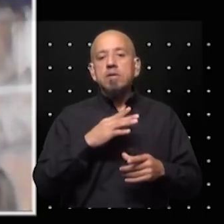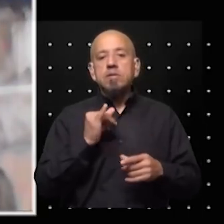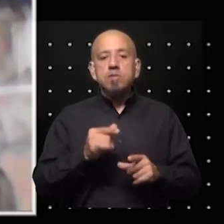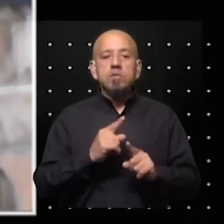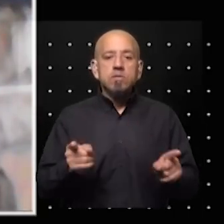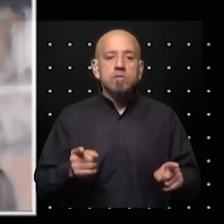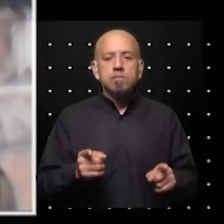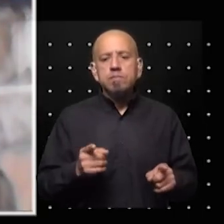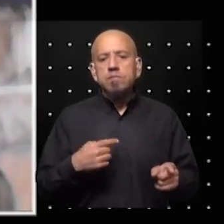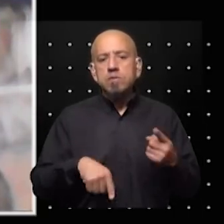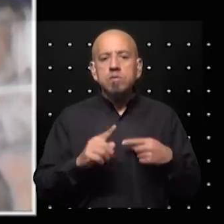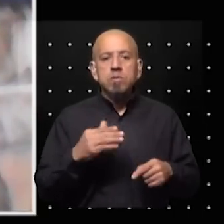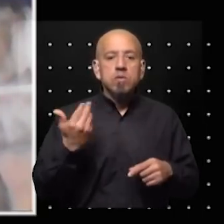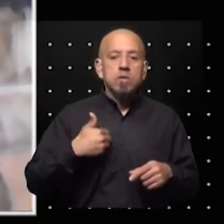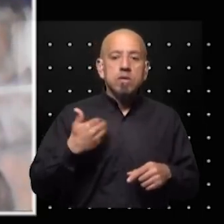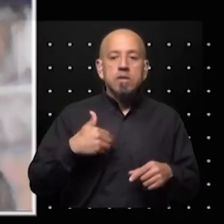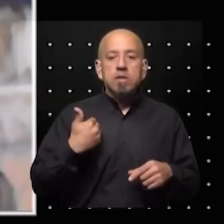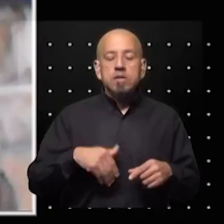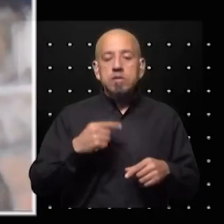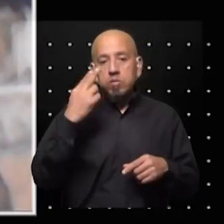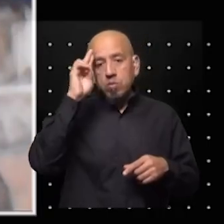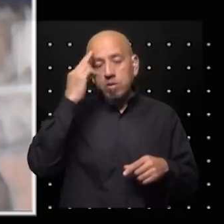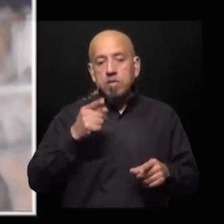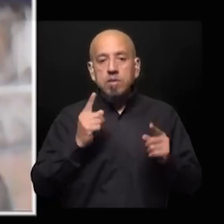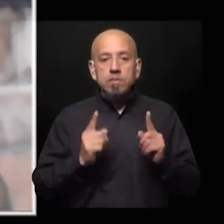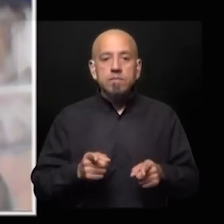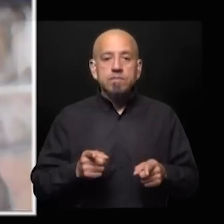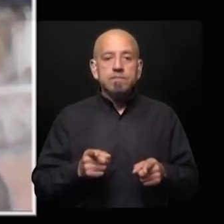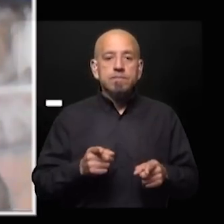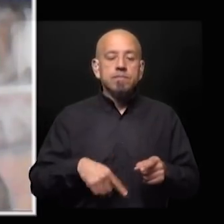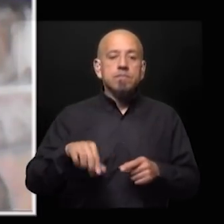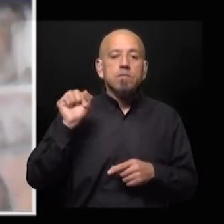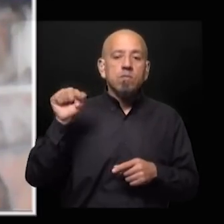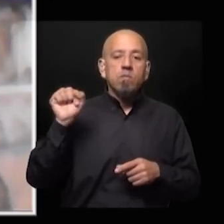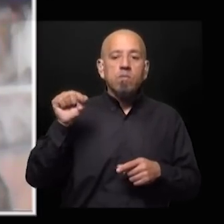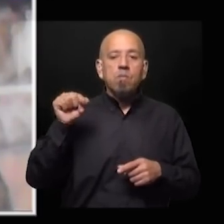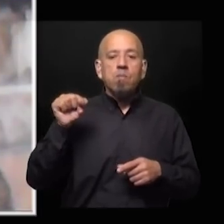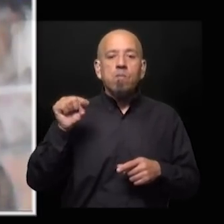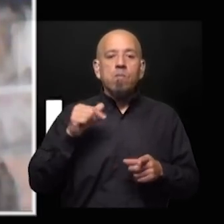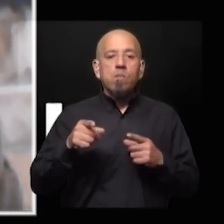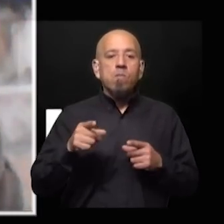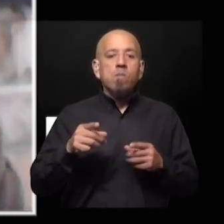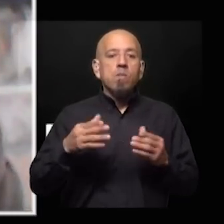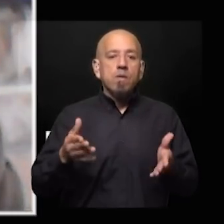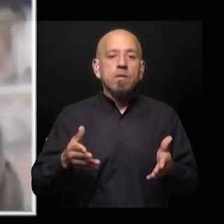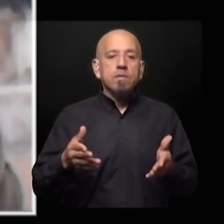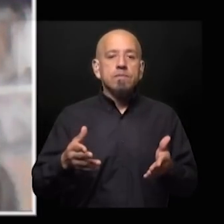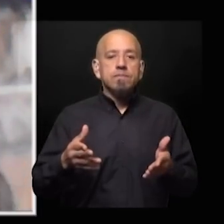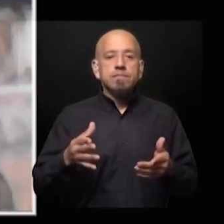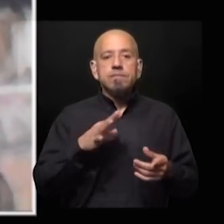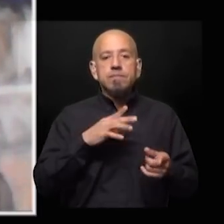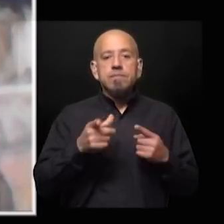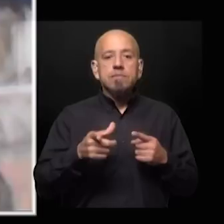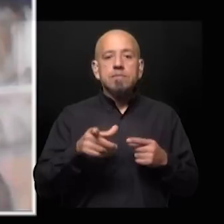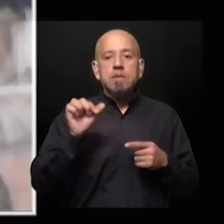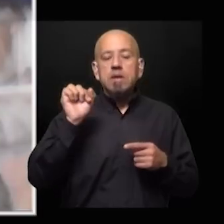como en la Argentina y calculo que en Uruguay también las encuestas le pifian las